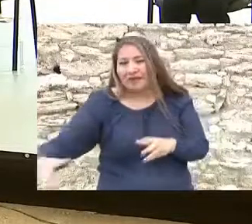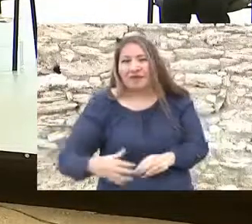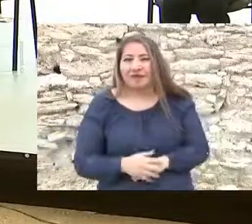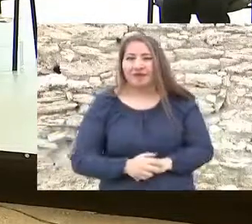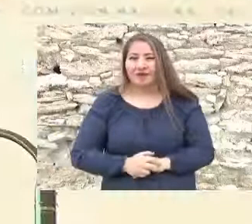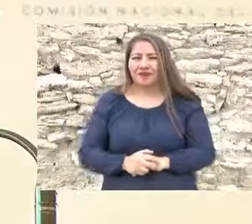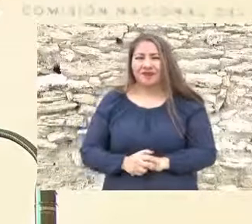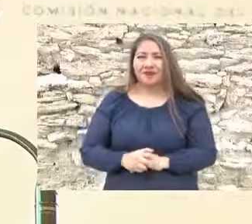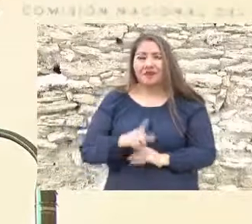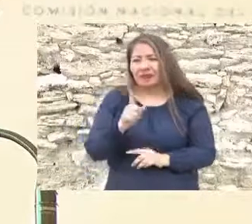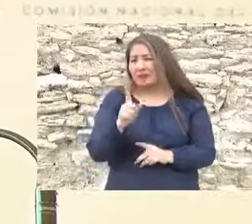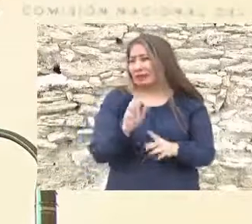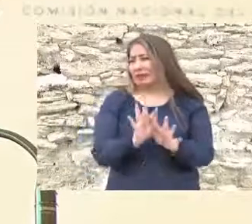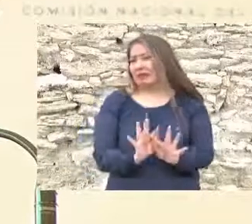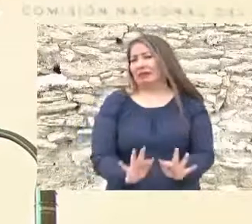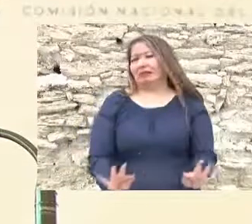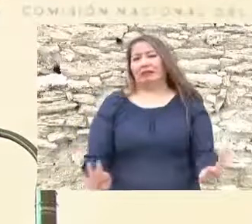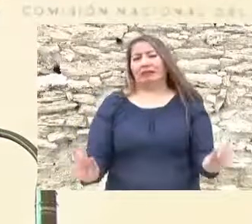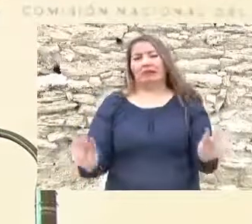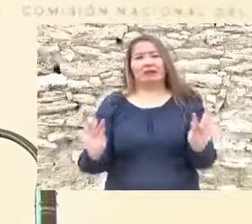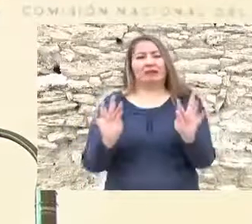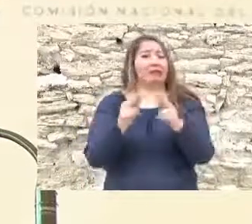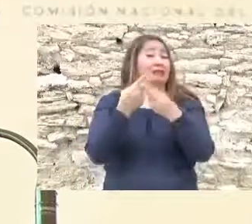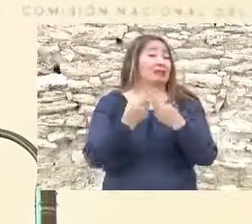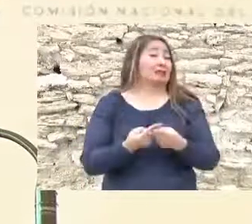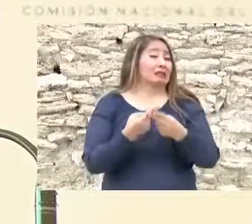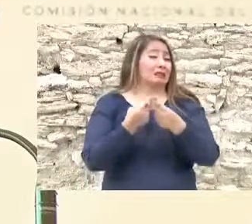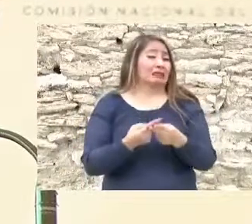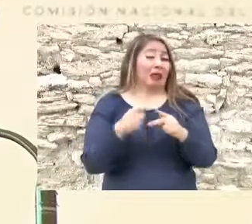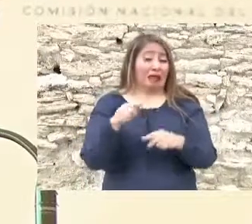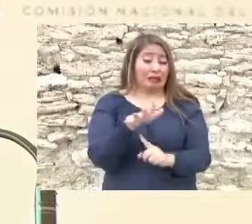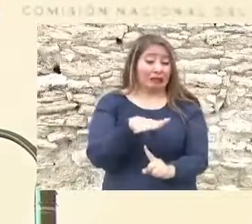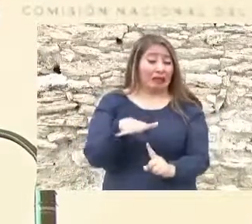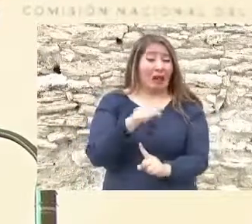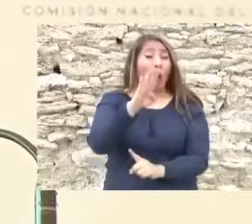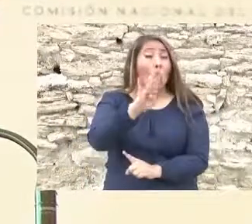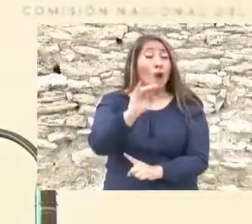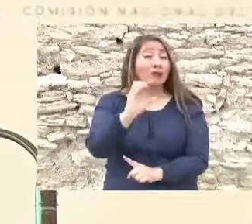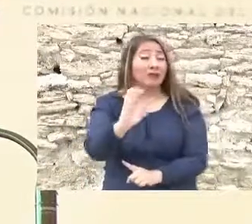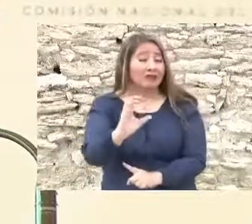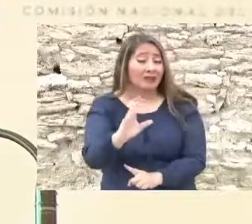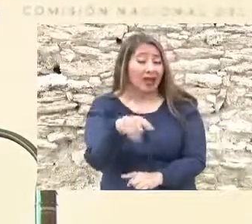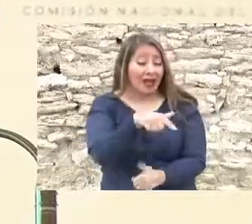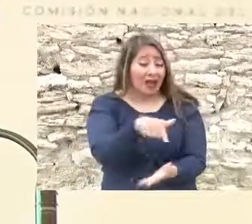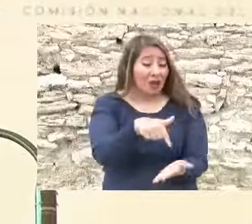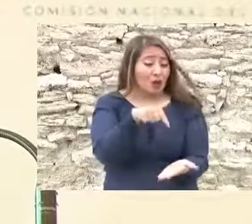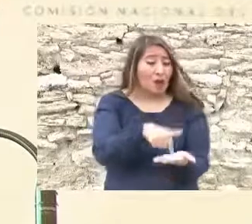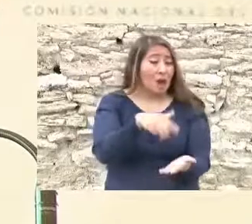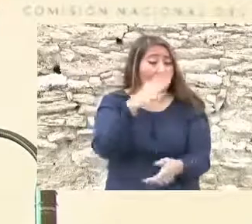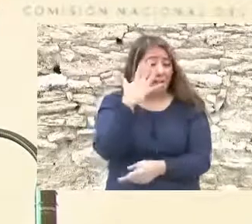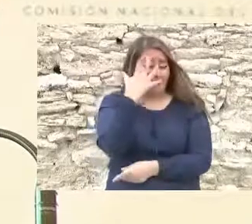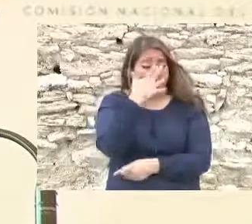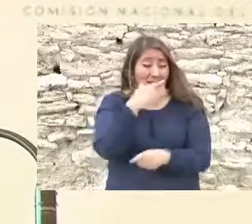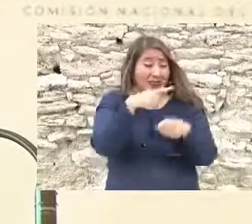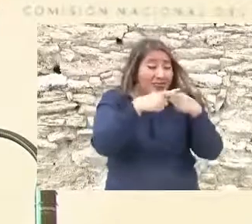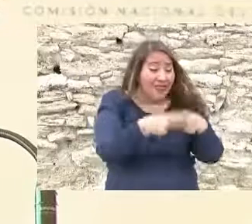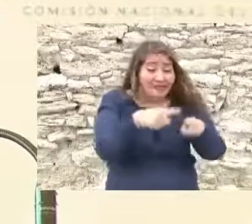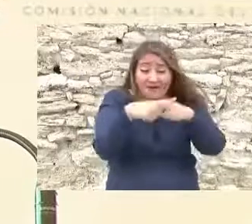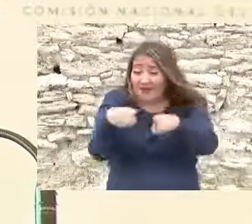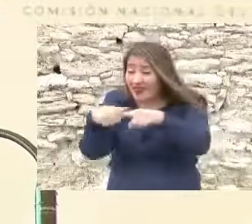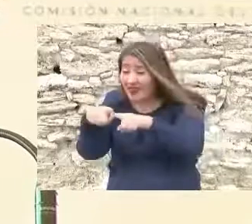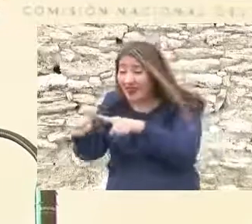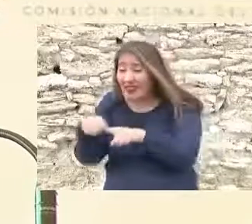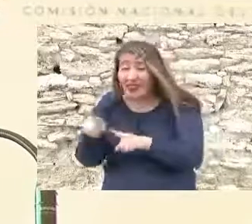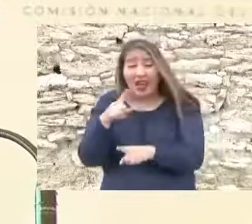Y es muy importante preservar esta zona porque el Valle de Cuatrociénegas, además de ser el lugar con mayor biodiversidad en el mundo,